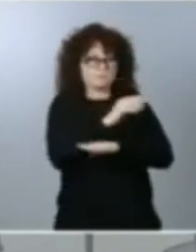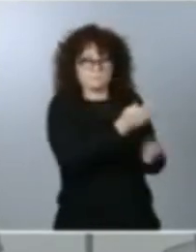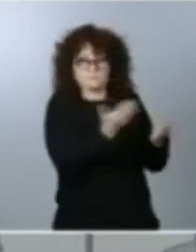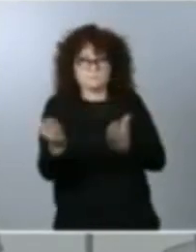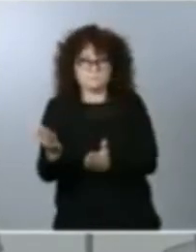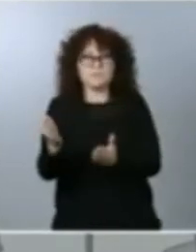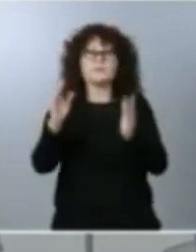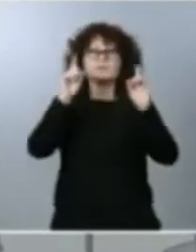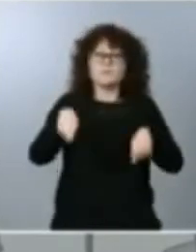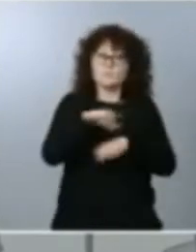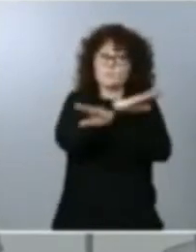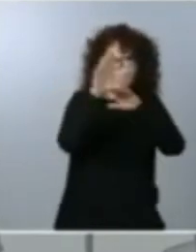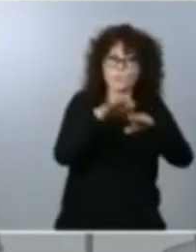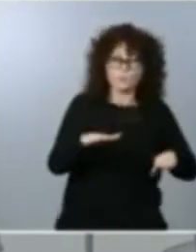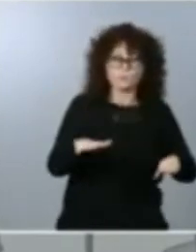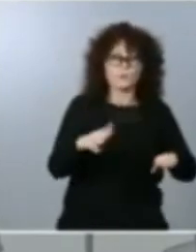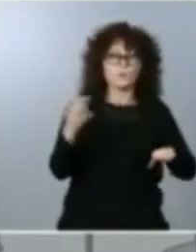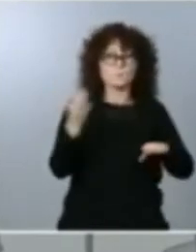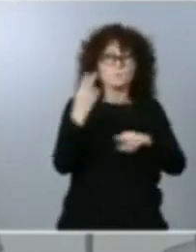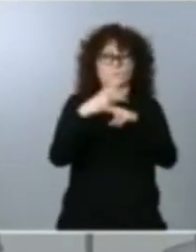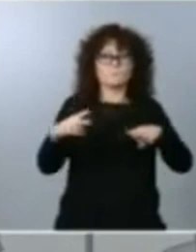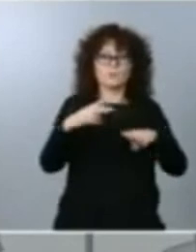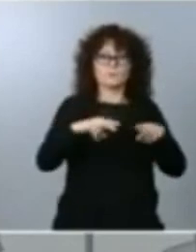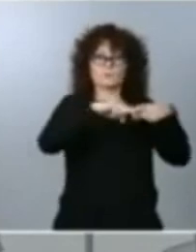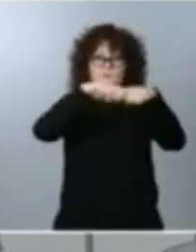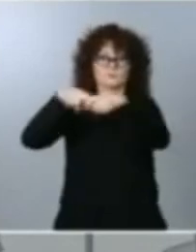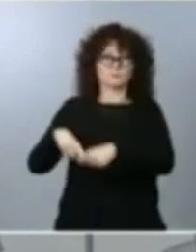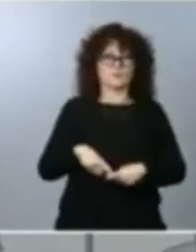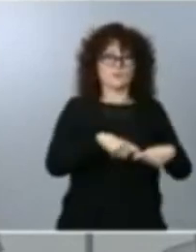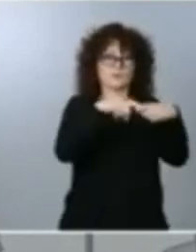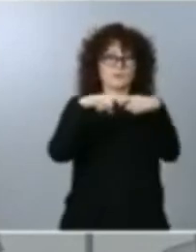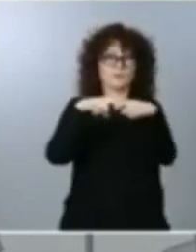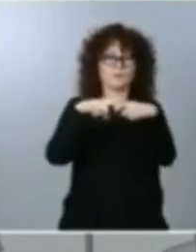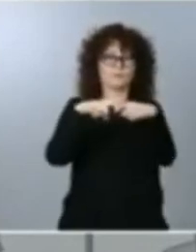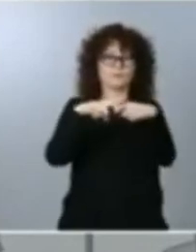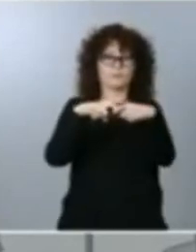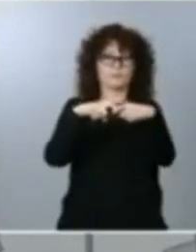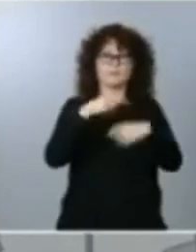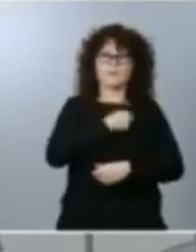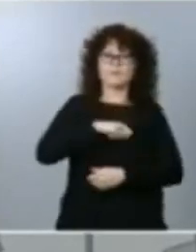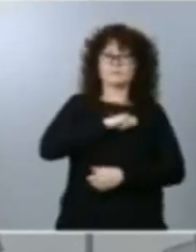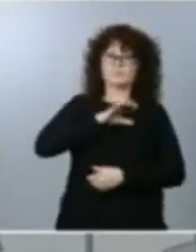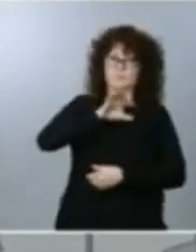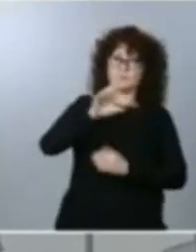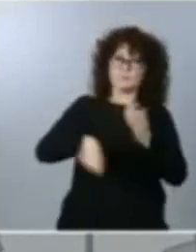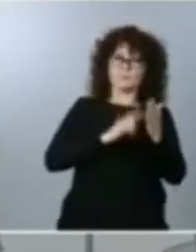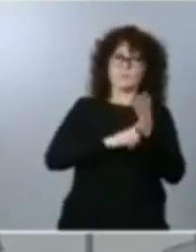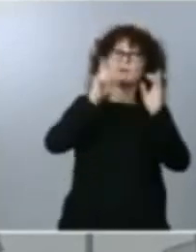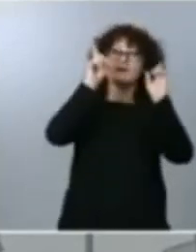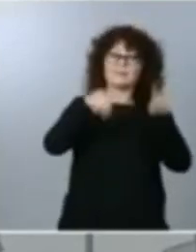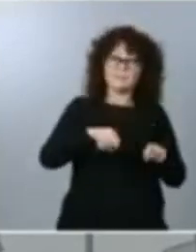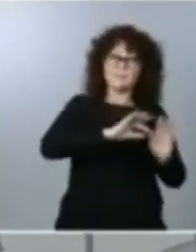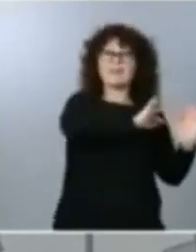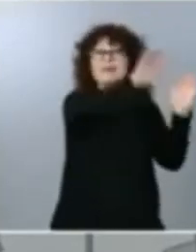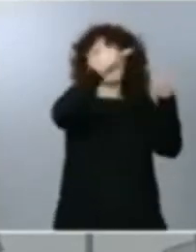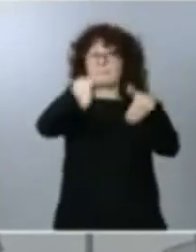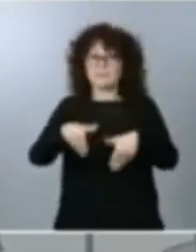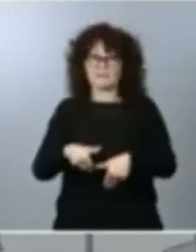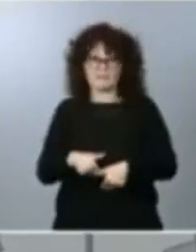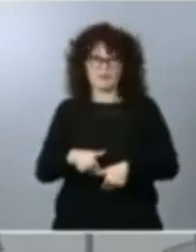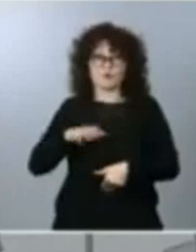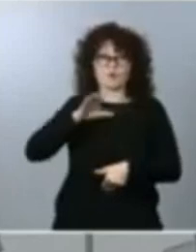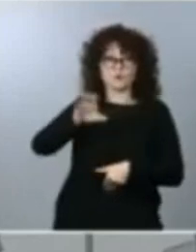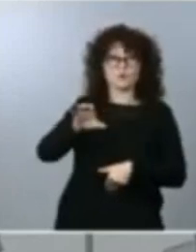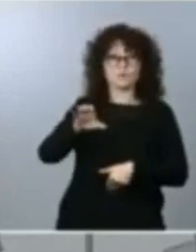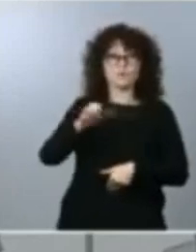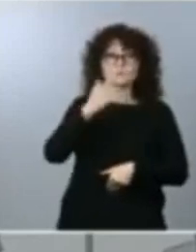activar pues las políticas de solidaridad en todo el país y las políticas de repatriación porque si queremos ser contundentes